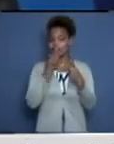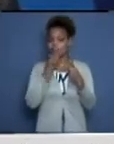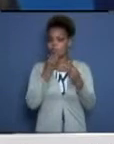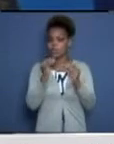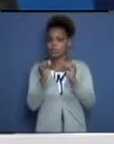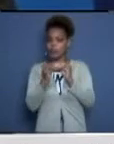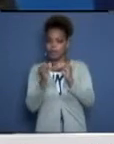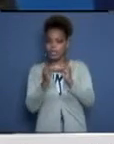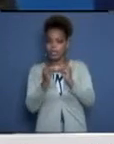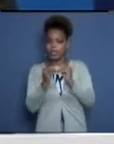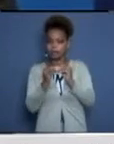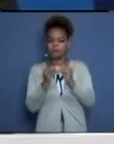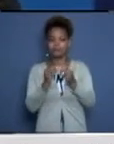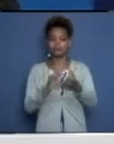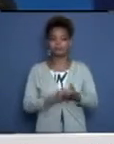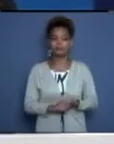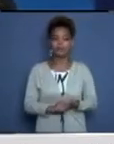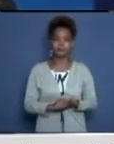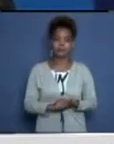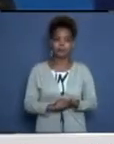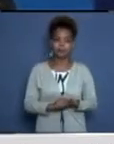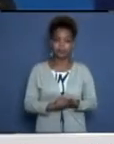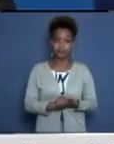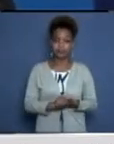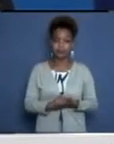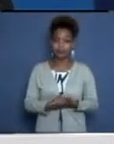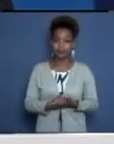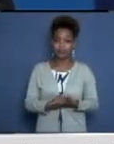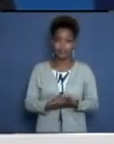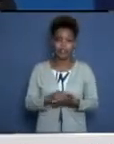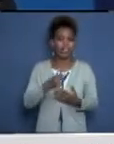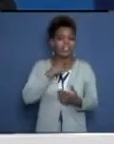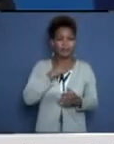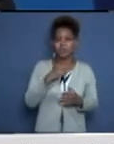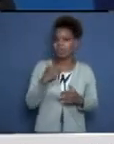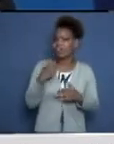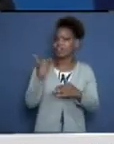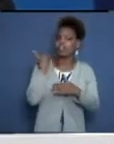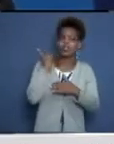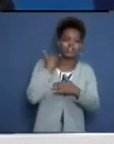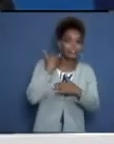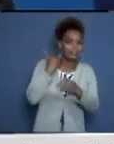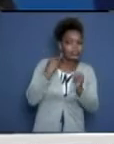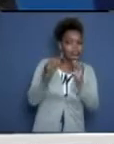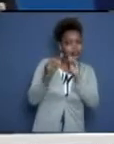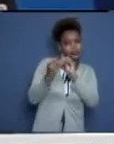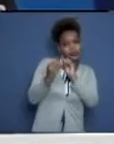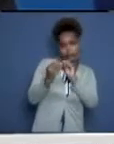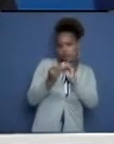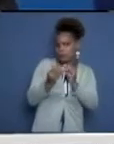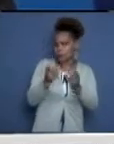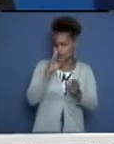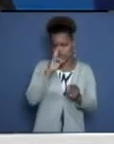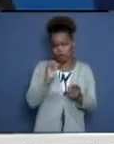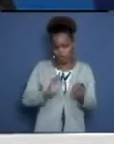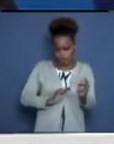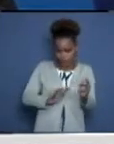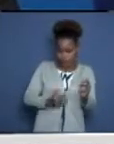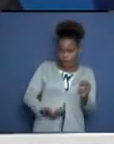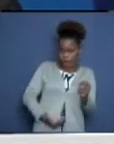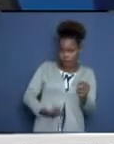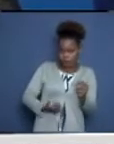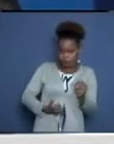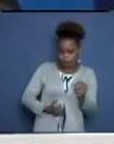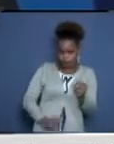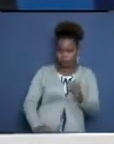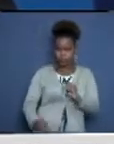importante. Ni por contacto, ni por los alimentos, ni por transmisión sexual, ni porque se va a transmitir de la madre al feto tampoco. Solamente por vía